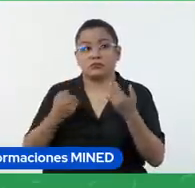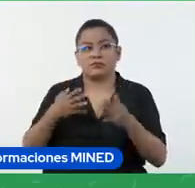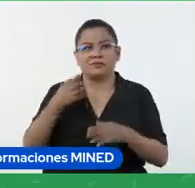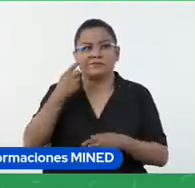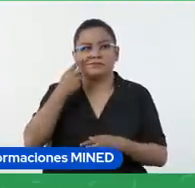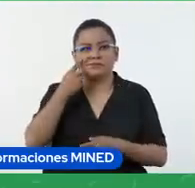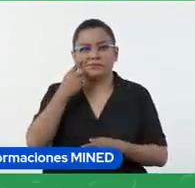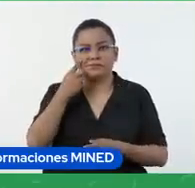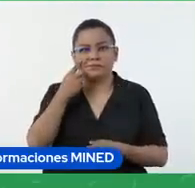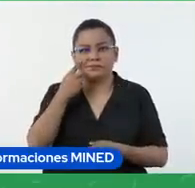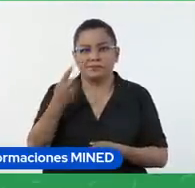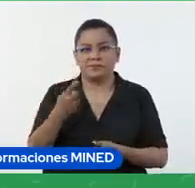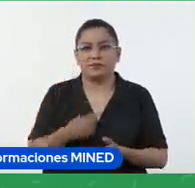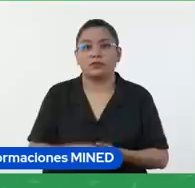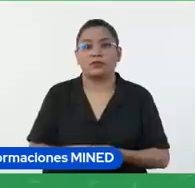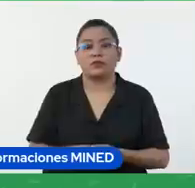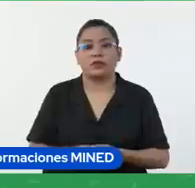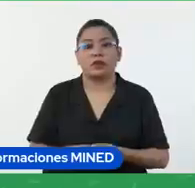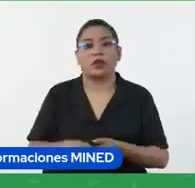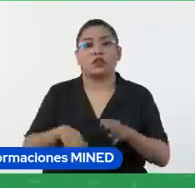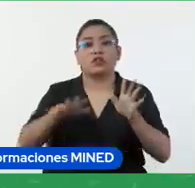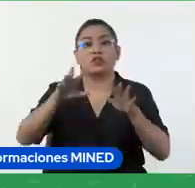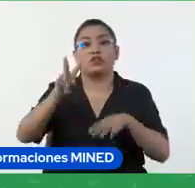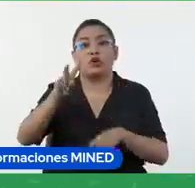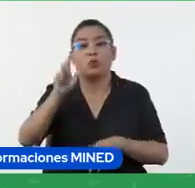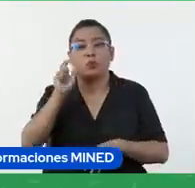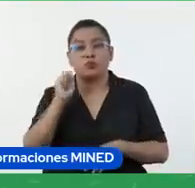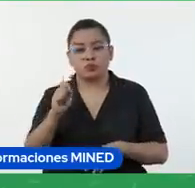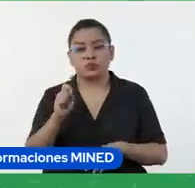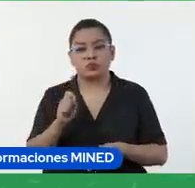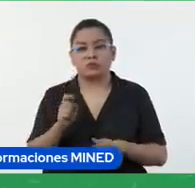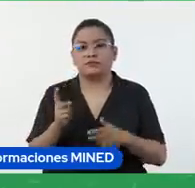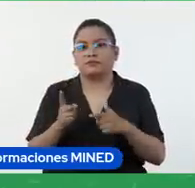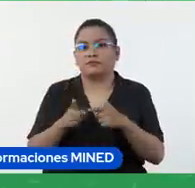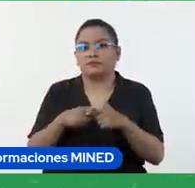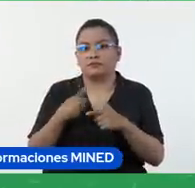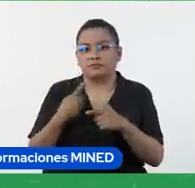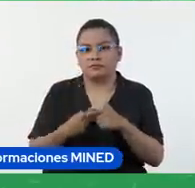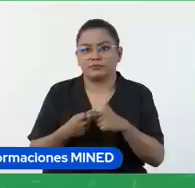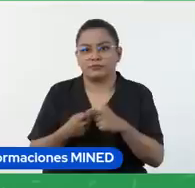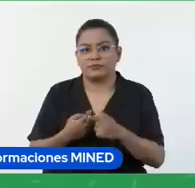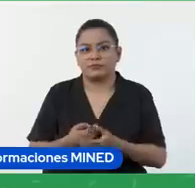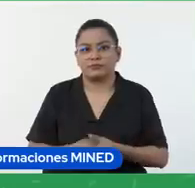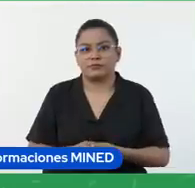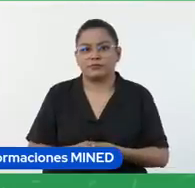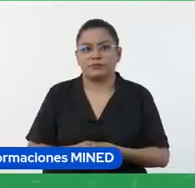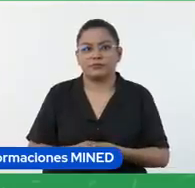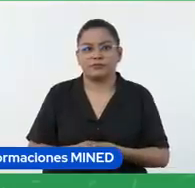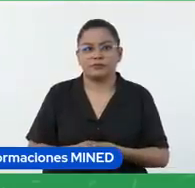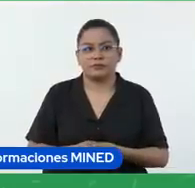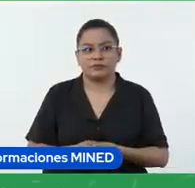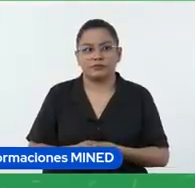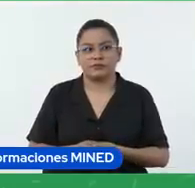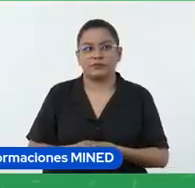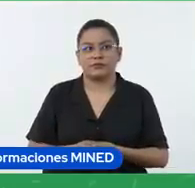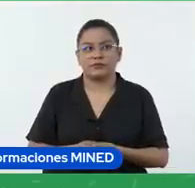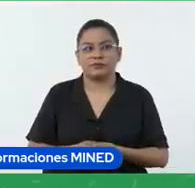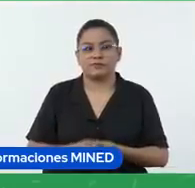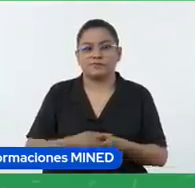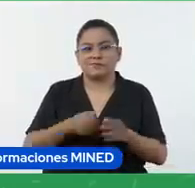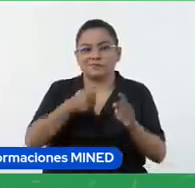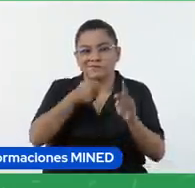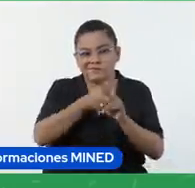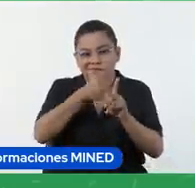rúbrica tiene 12 puntos. Entonces, si en todas, aquí en cada uno de los